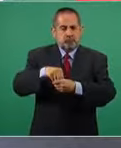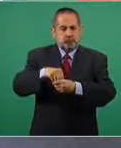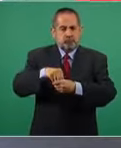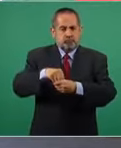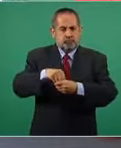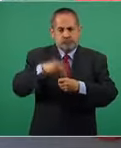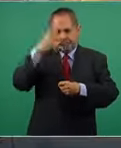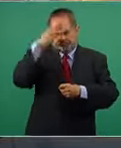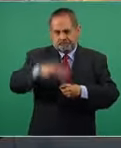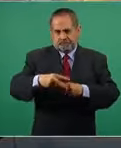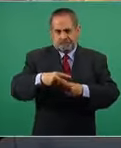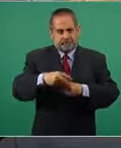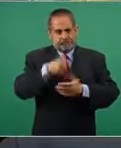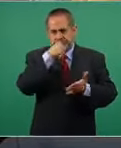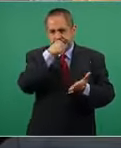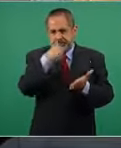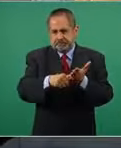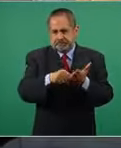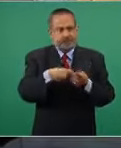República.